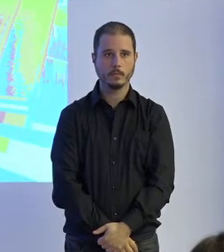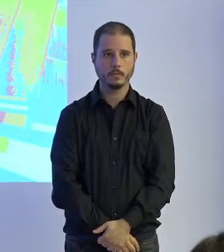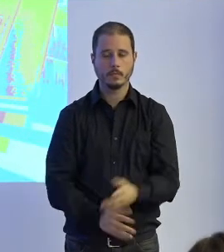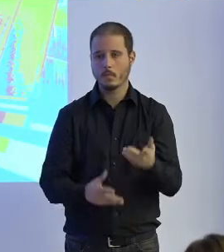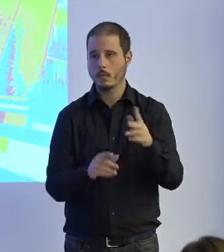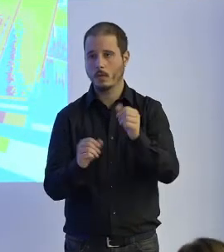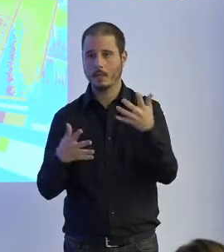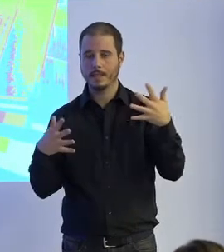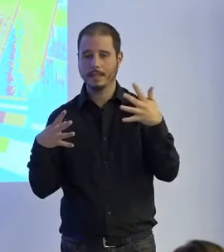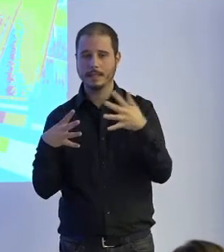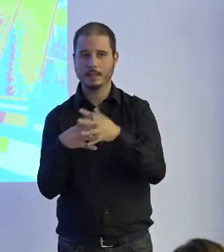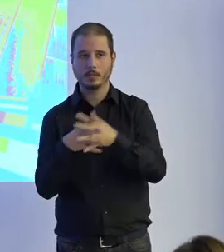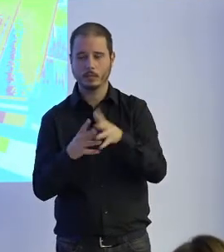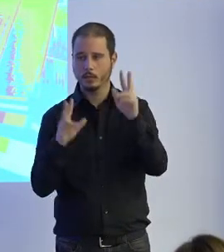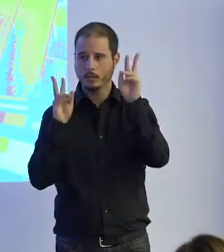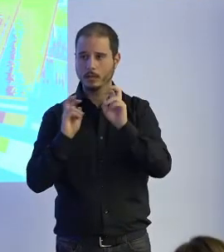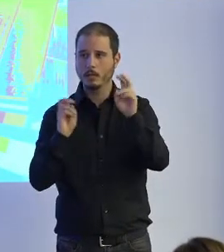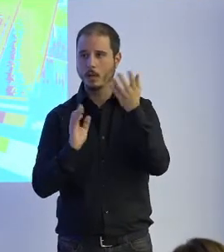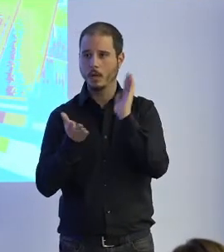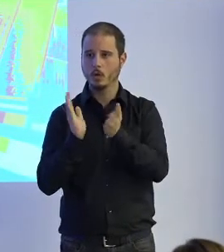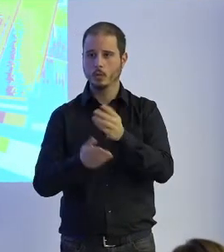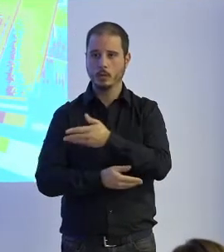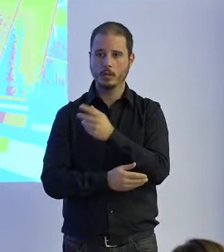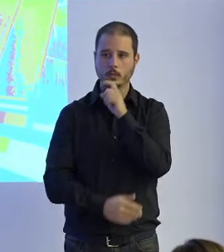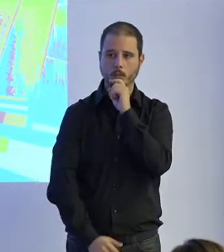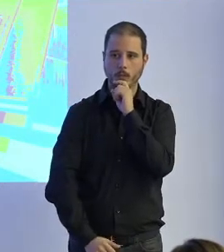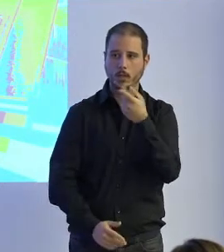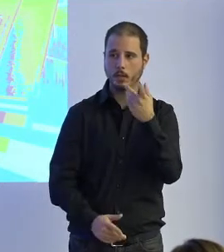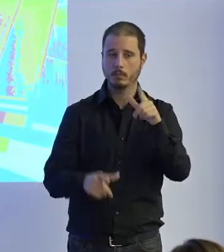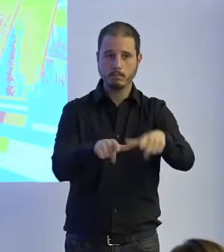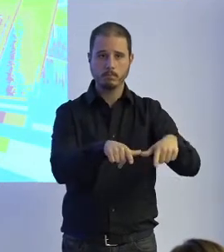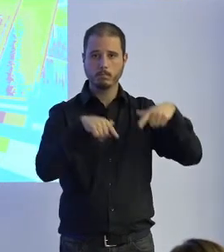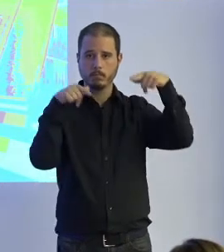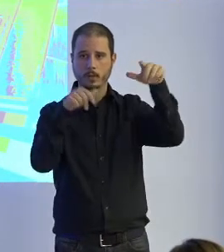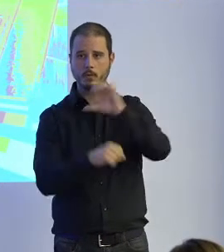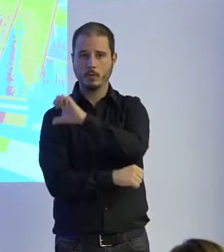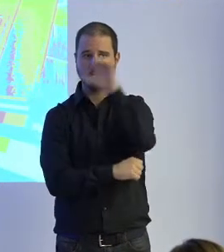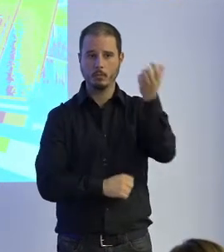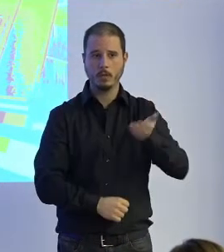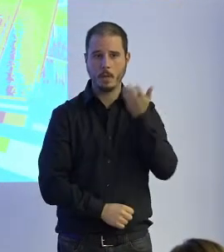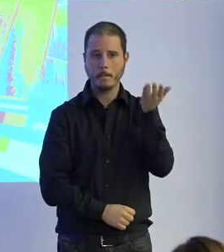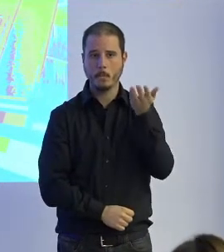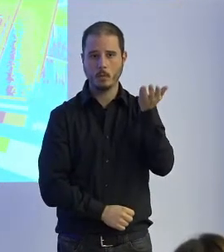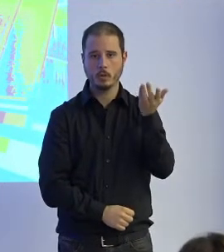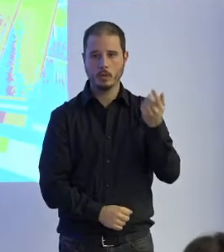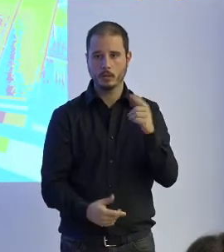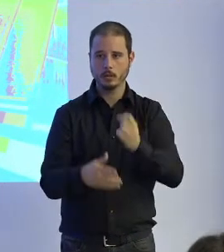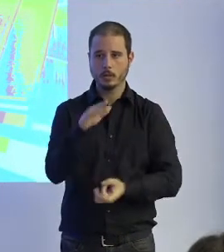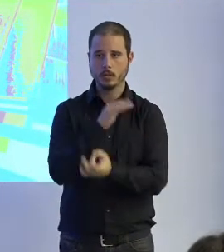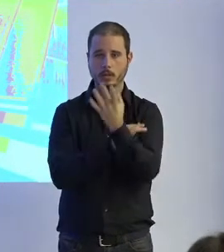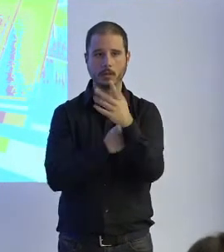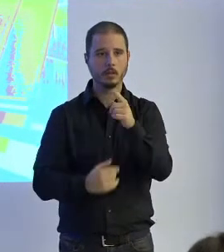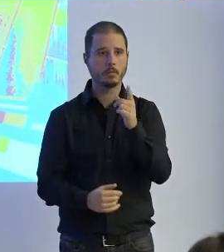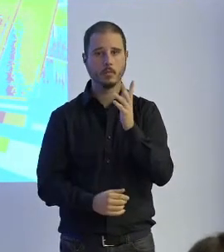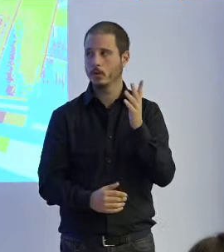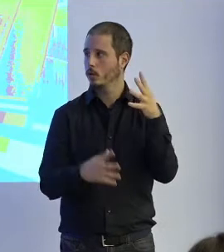estructurar un poco en lo estamos hablando en robótica hay una plataforma europeo muy importante que estableció un roadmap y ahí ven un poco